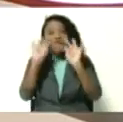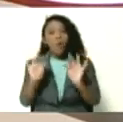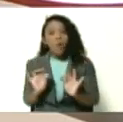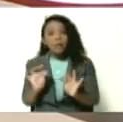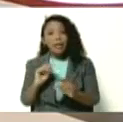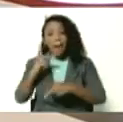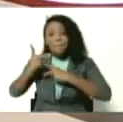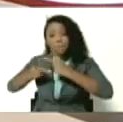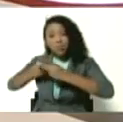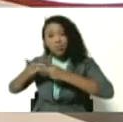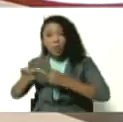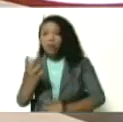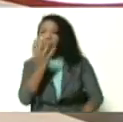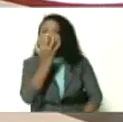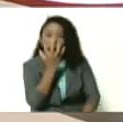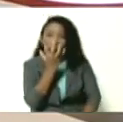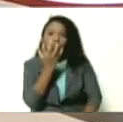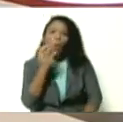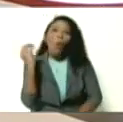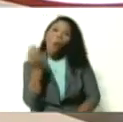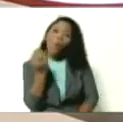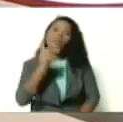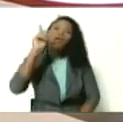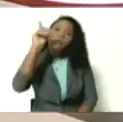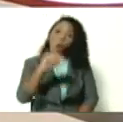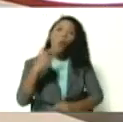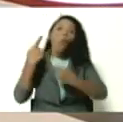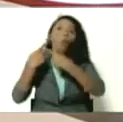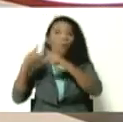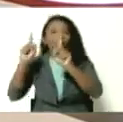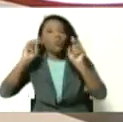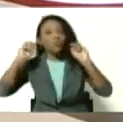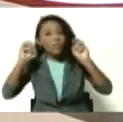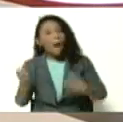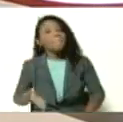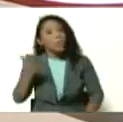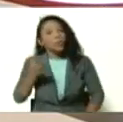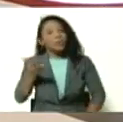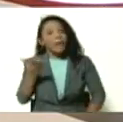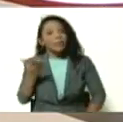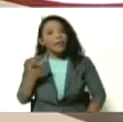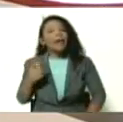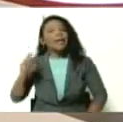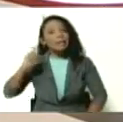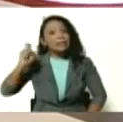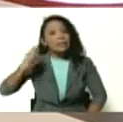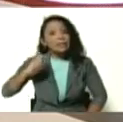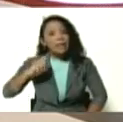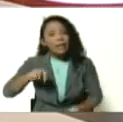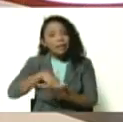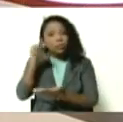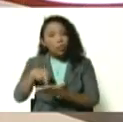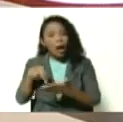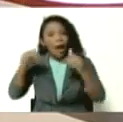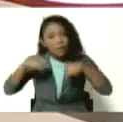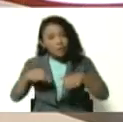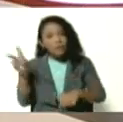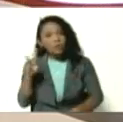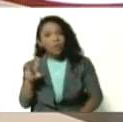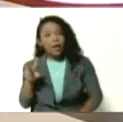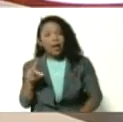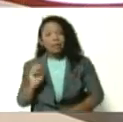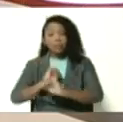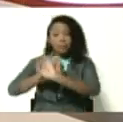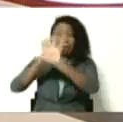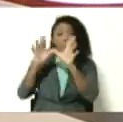produciendo tanto oxígeno para Manaos como también otros elementos fundamentales que requiere la industria nacional. Queda bastante claro,